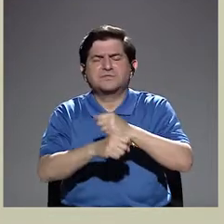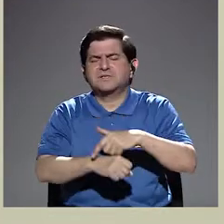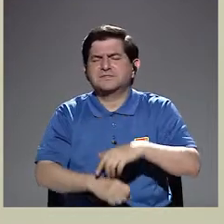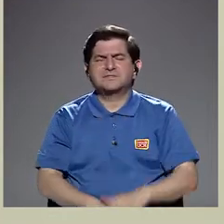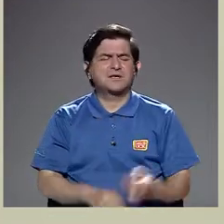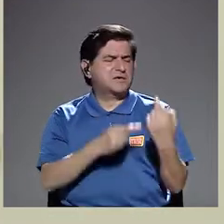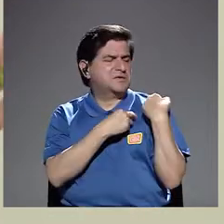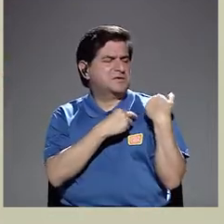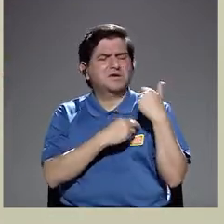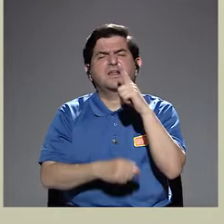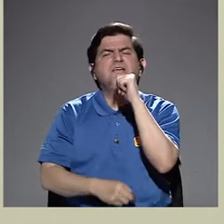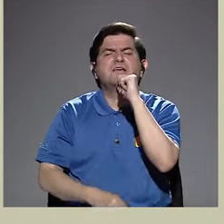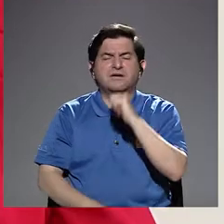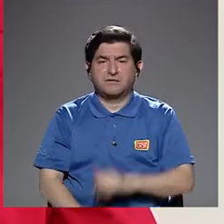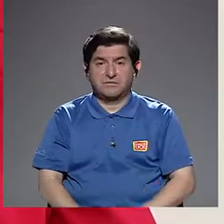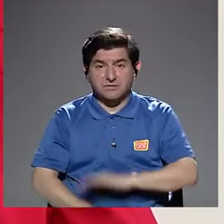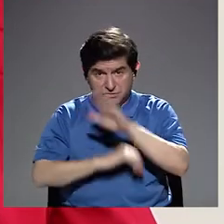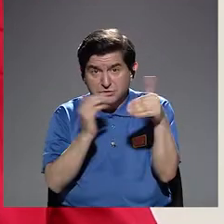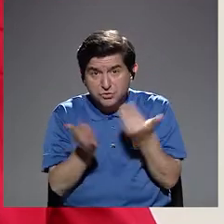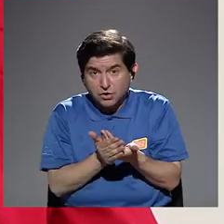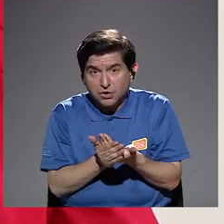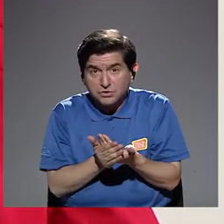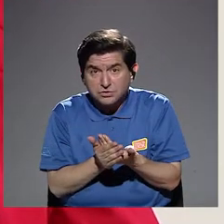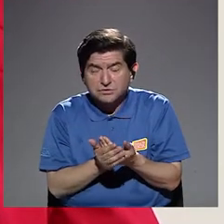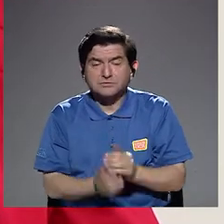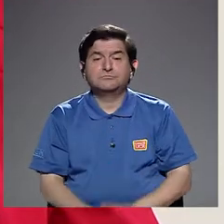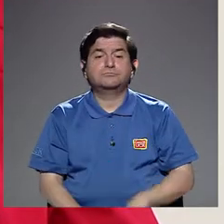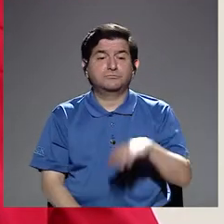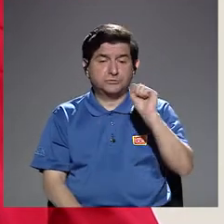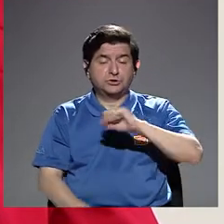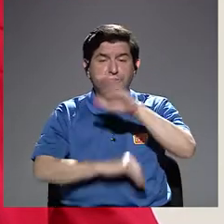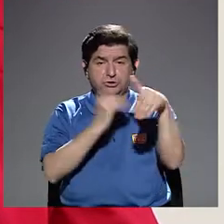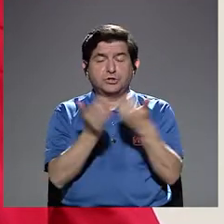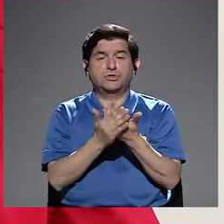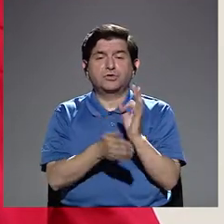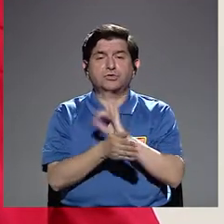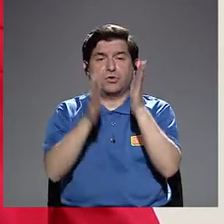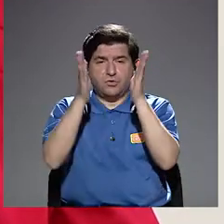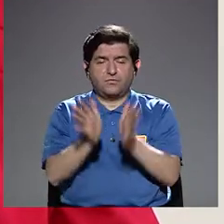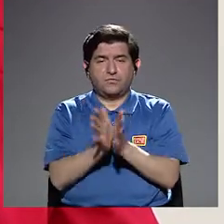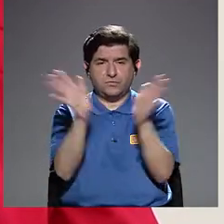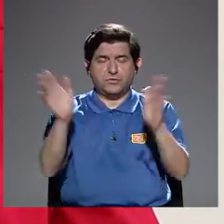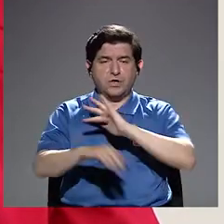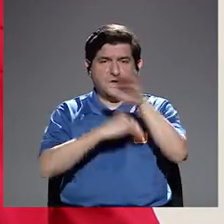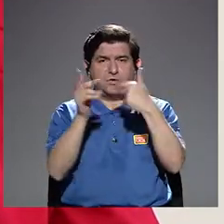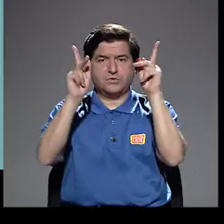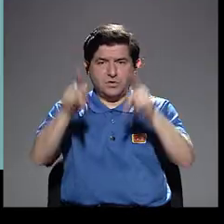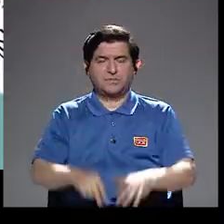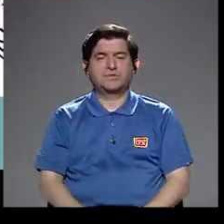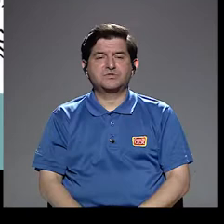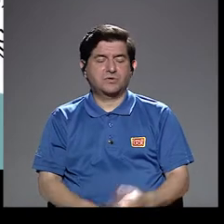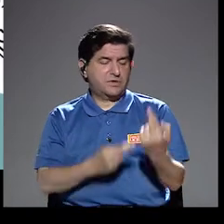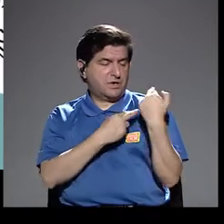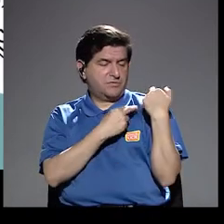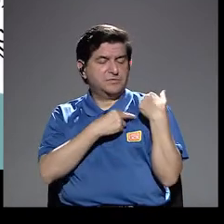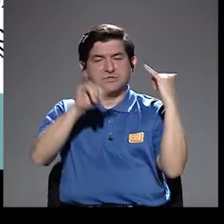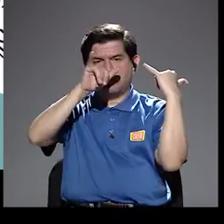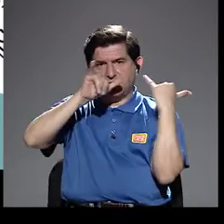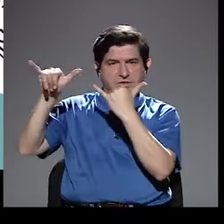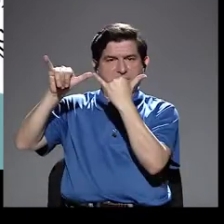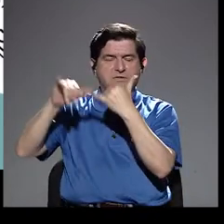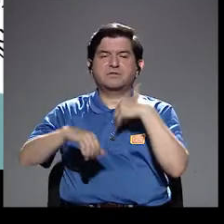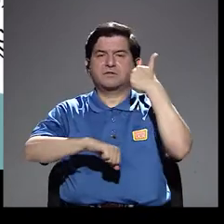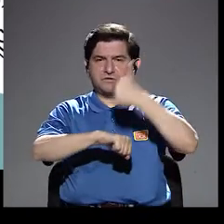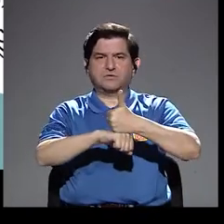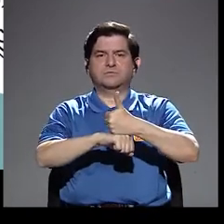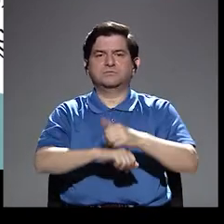¿verdad? Entonces, como dice usted, todos. Sí, todo funcionario público y toda persona tiene el deber de denunciar, ¿verdad?